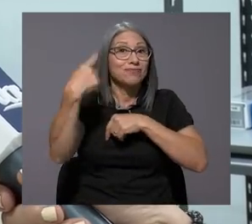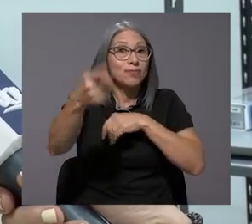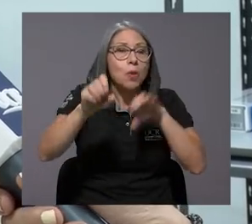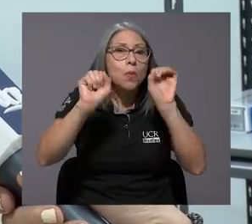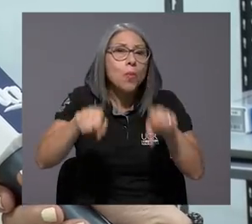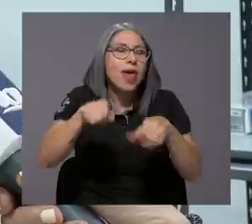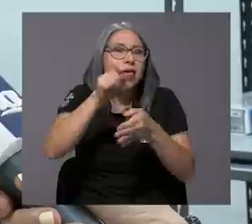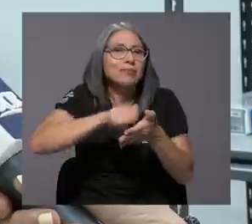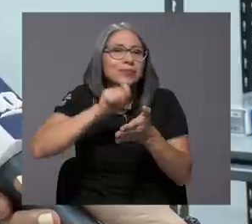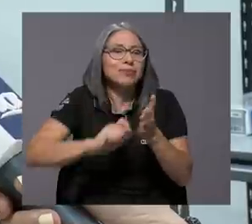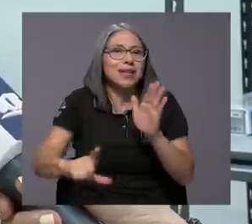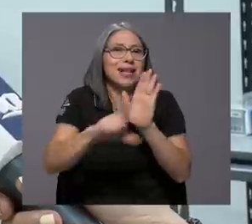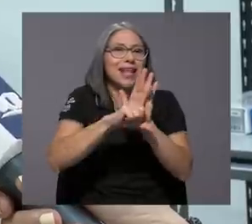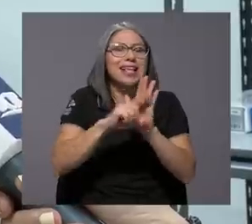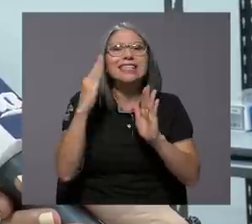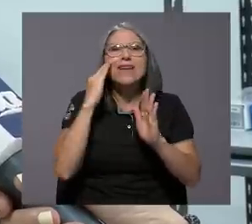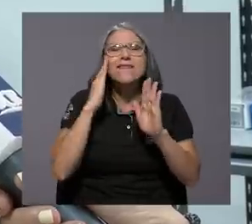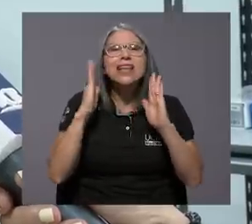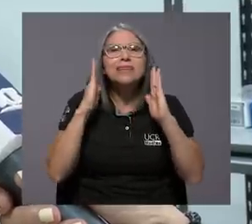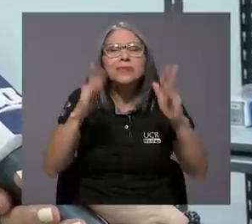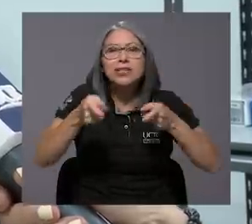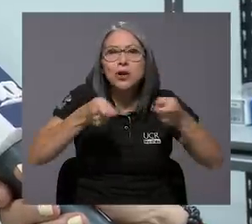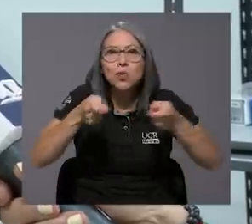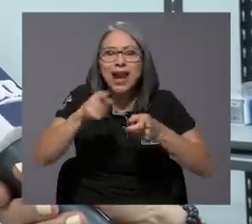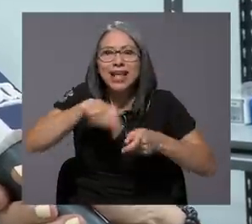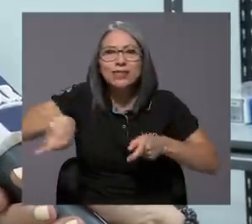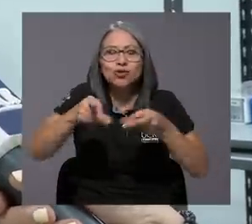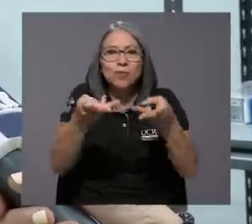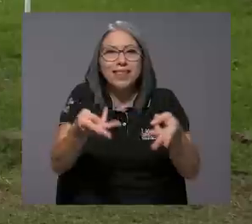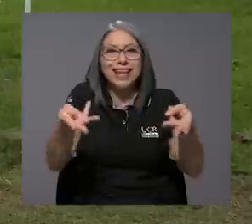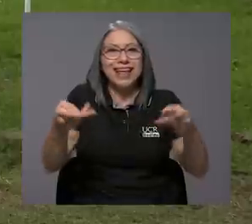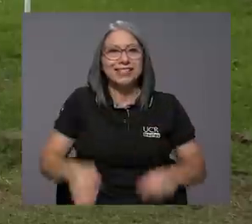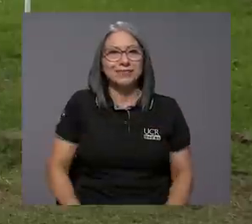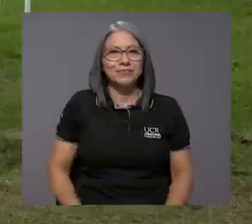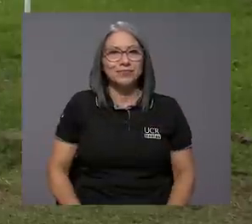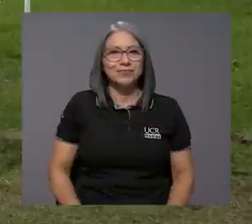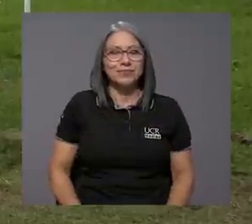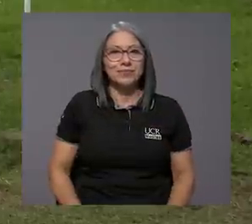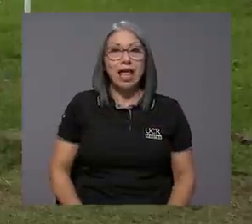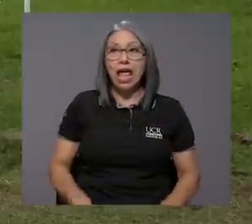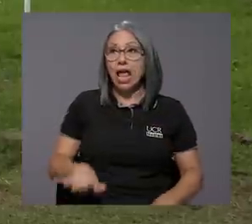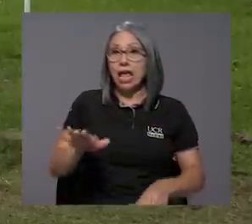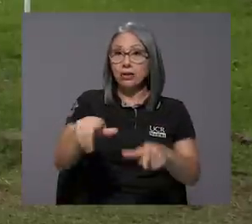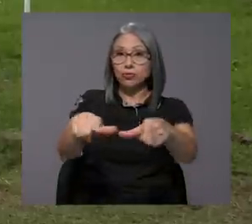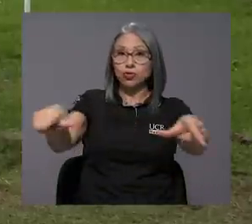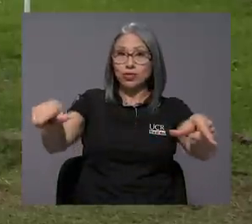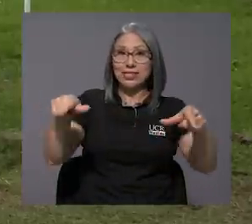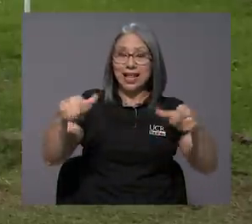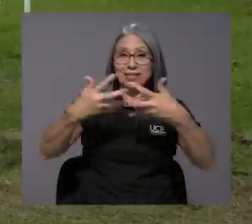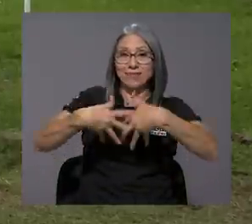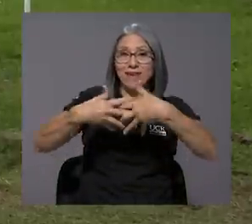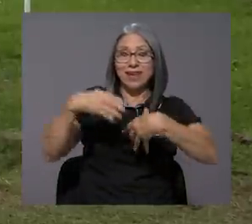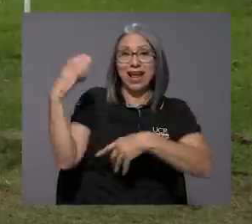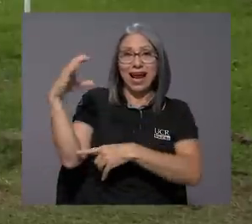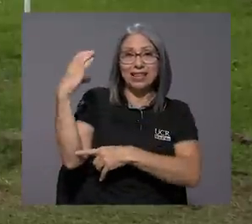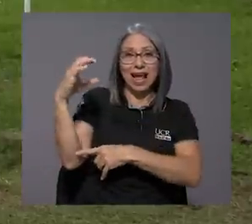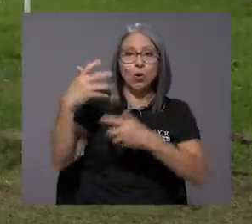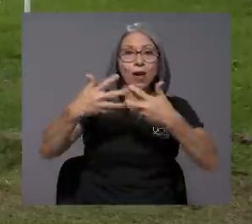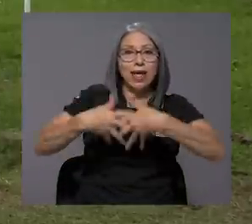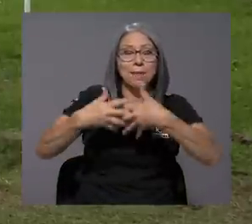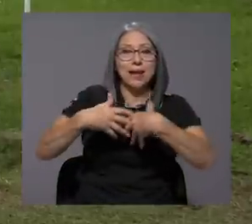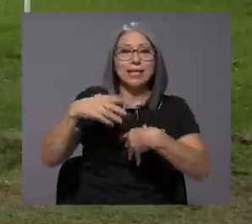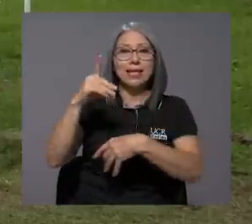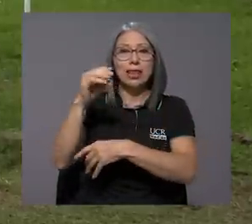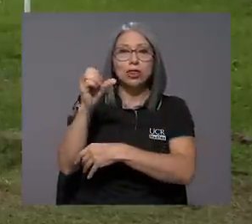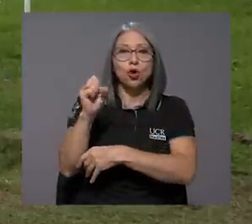legislar y pueda saber cómo tratar y cómo regular estos materiales. En sus instalaciones en Cartago,